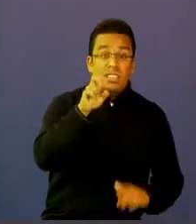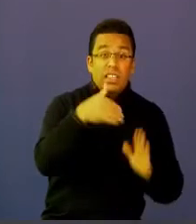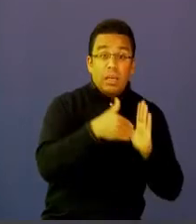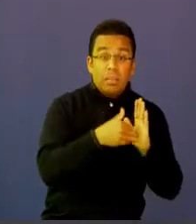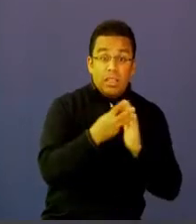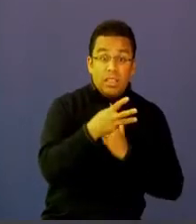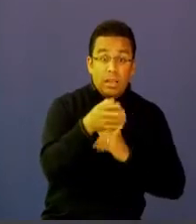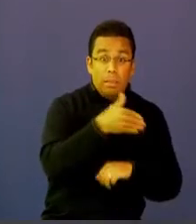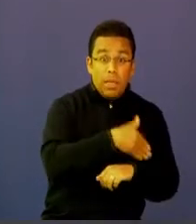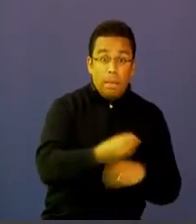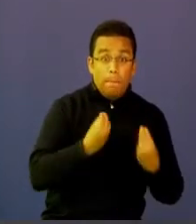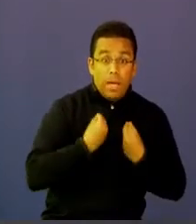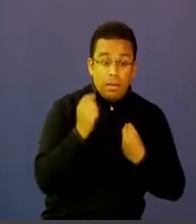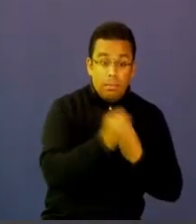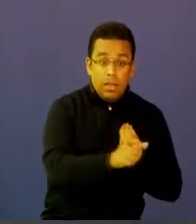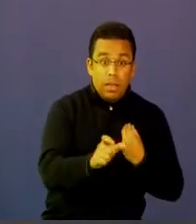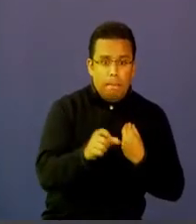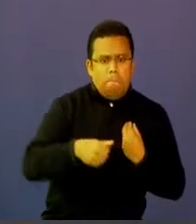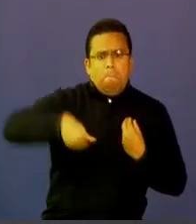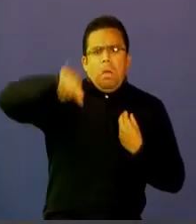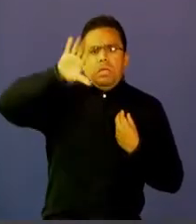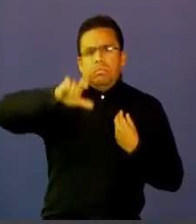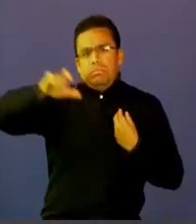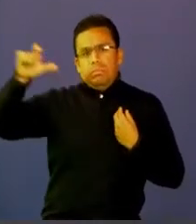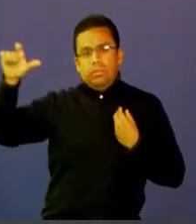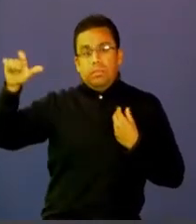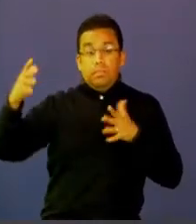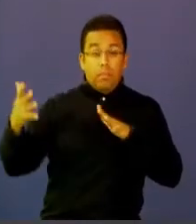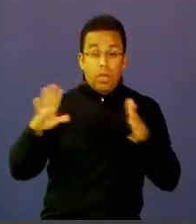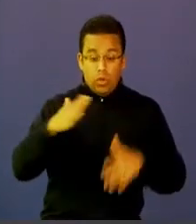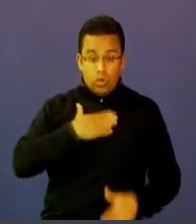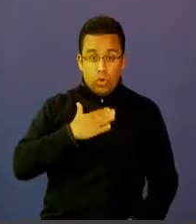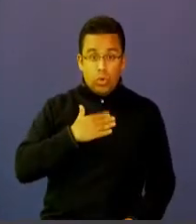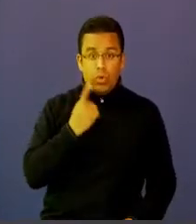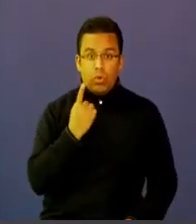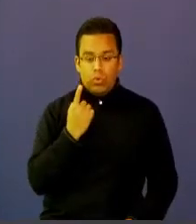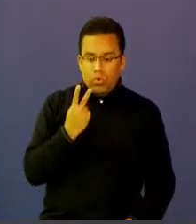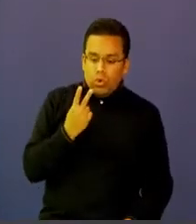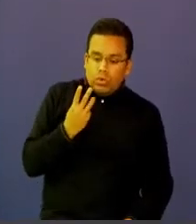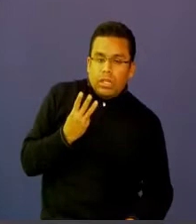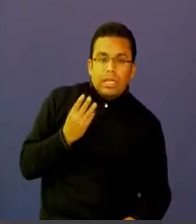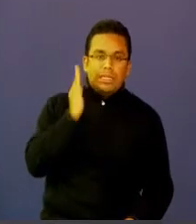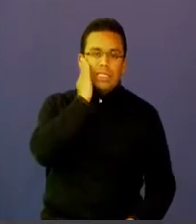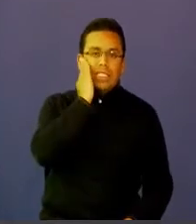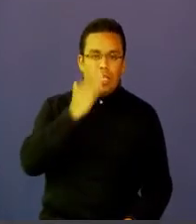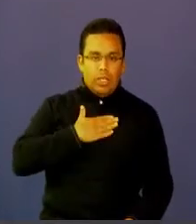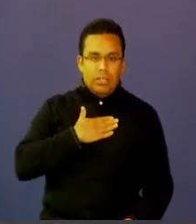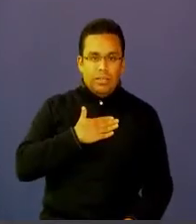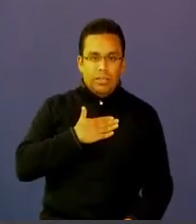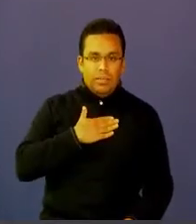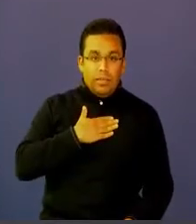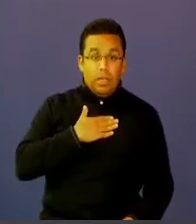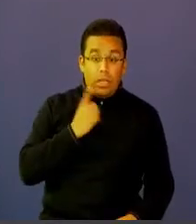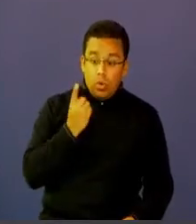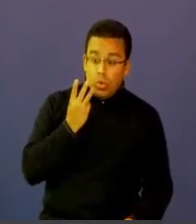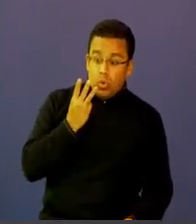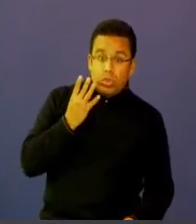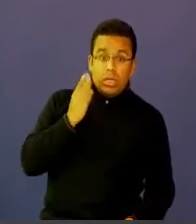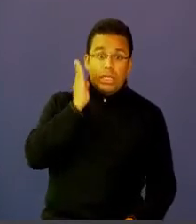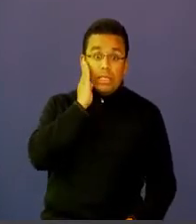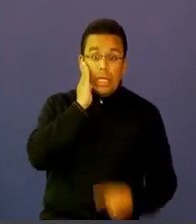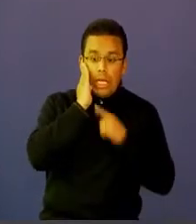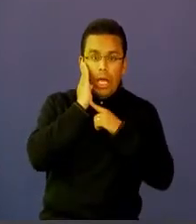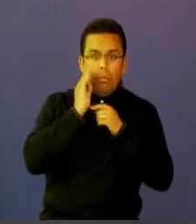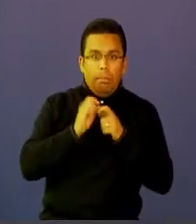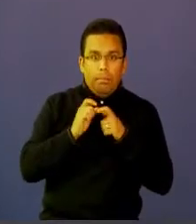cada ciudadano en el mundo tiene más de un teléfono móvil. Y la tendencia es a crecer. Es